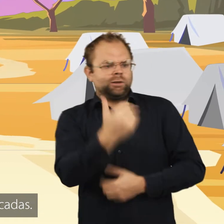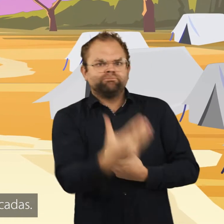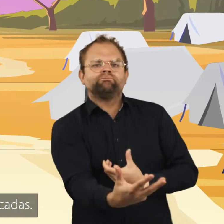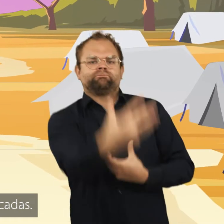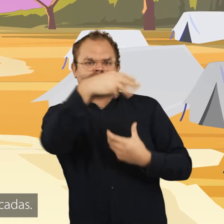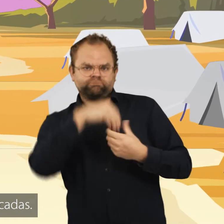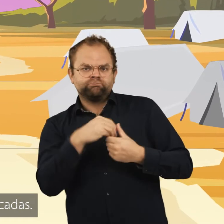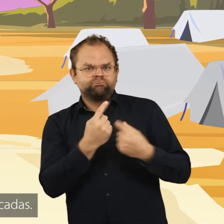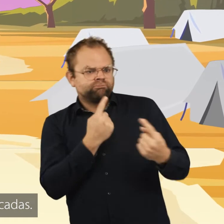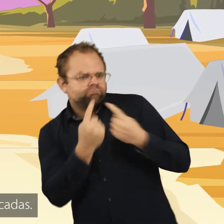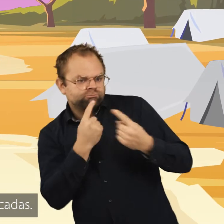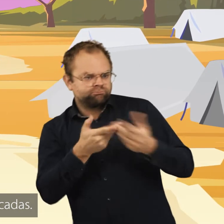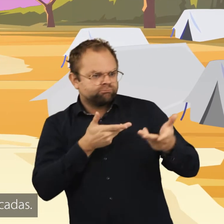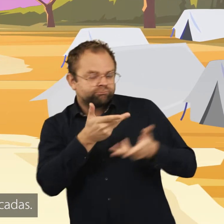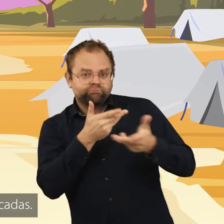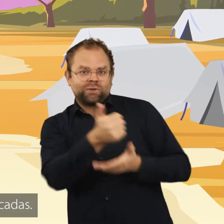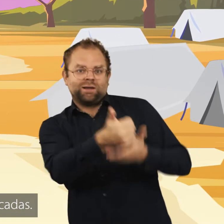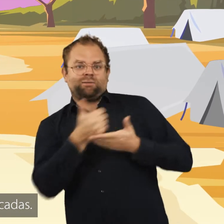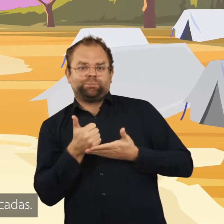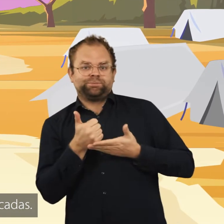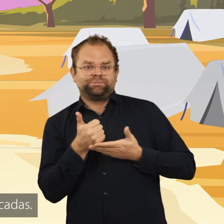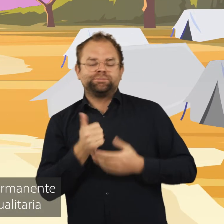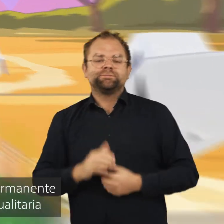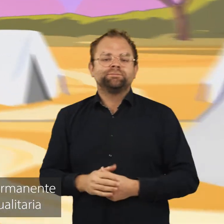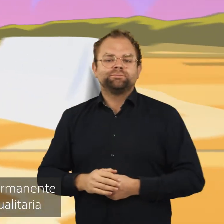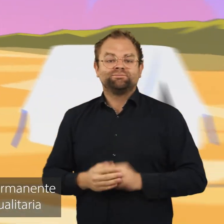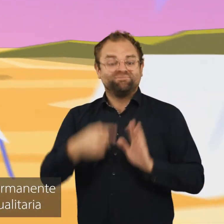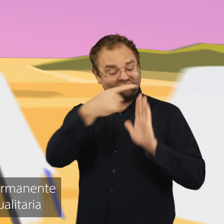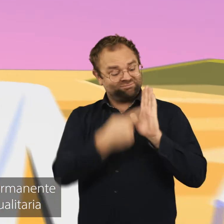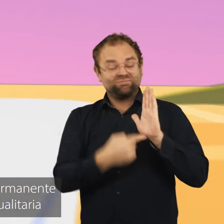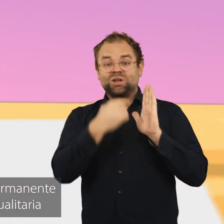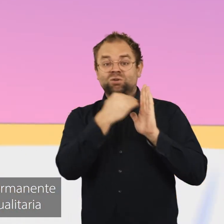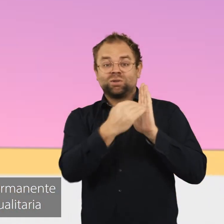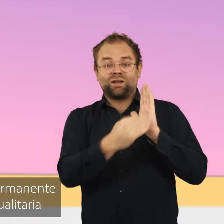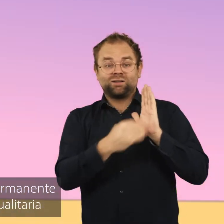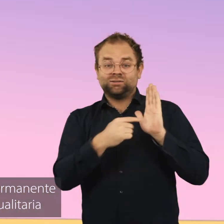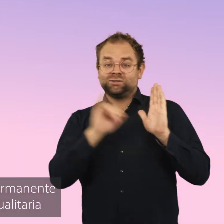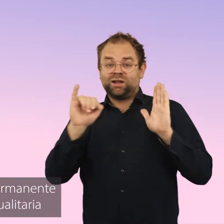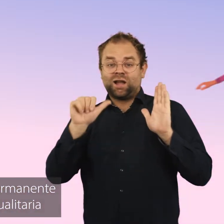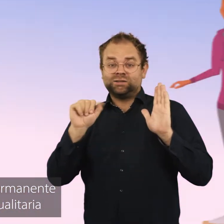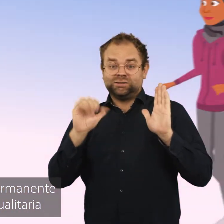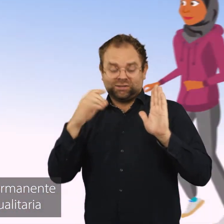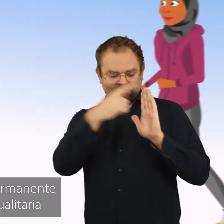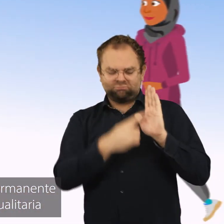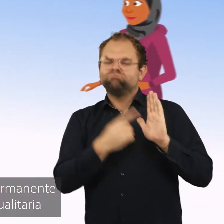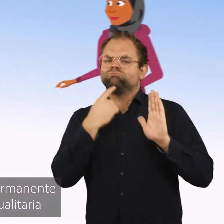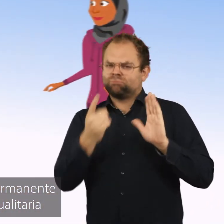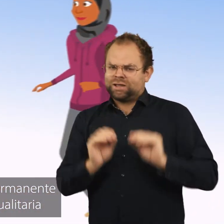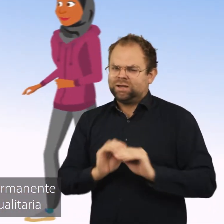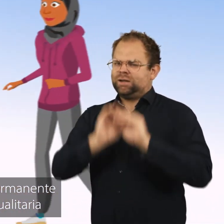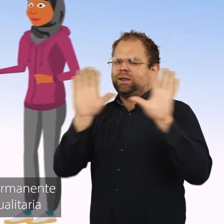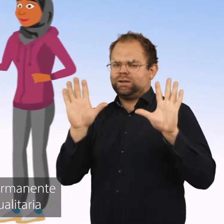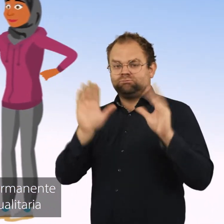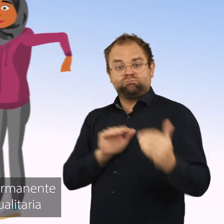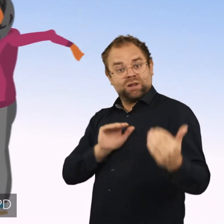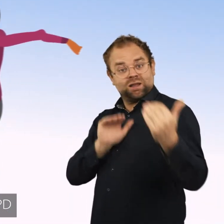ser identificadas, incluidas y convocadas. Las directrices del Comité Interagencial Permanente dejan claro que para que una